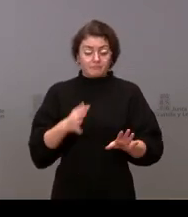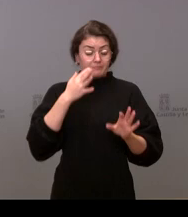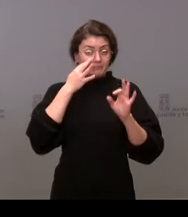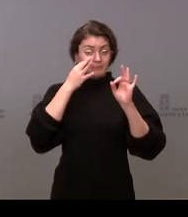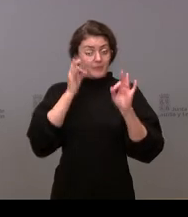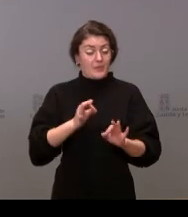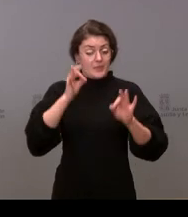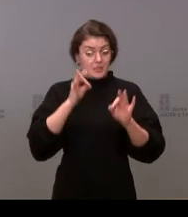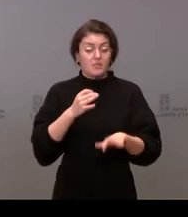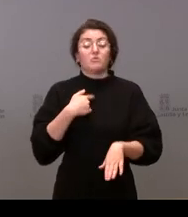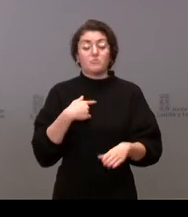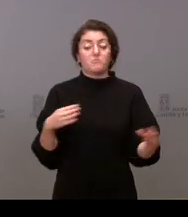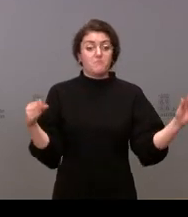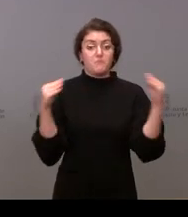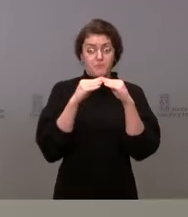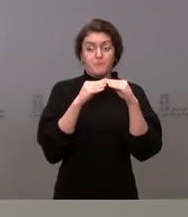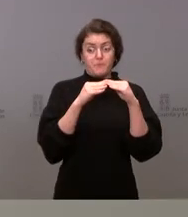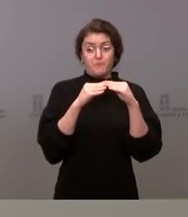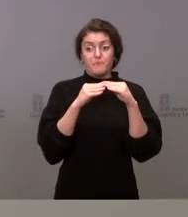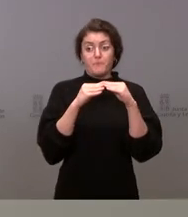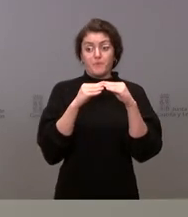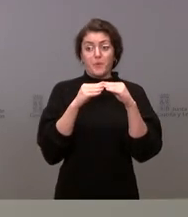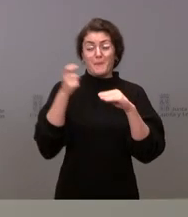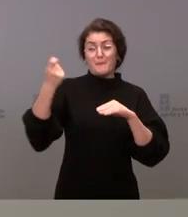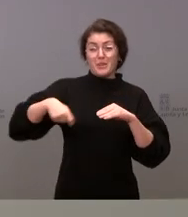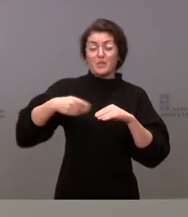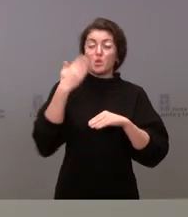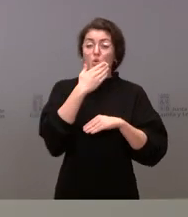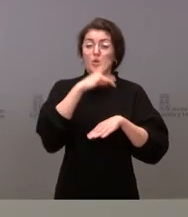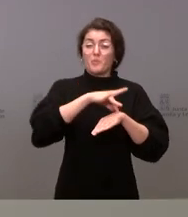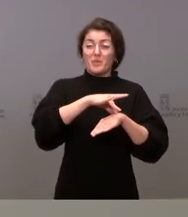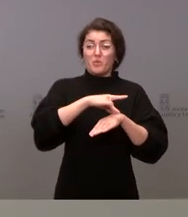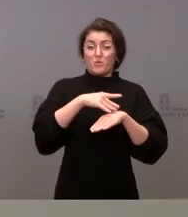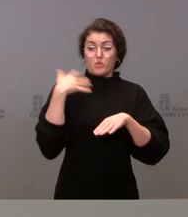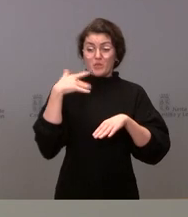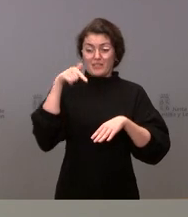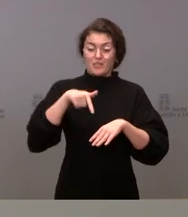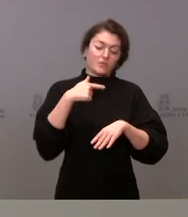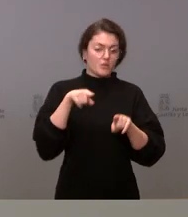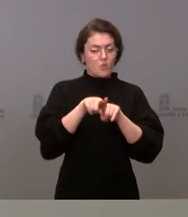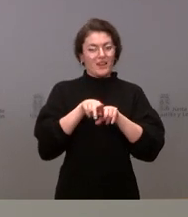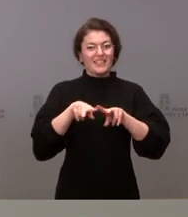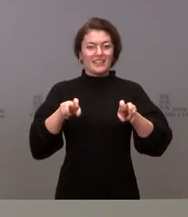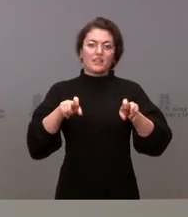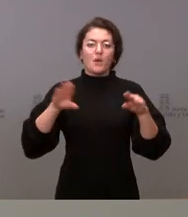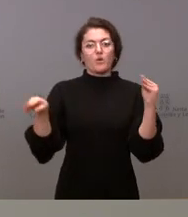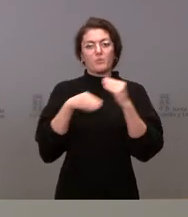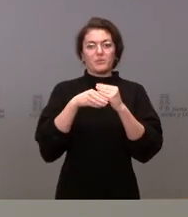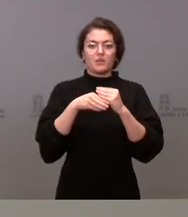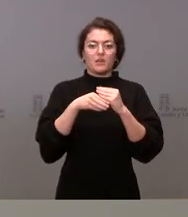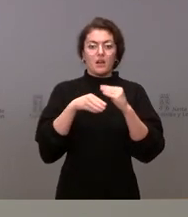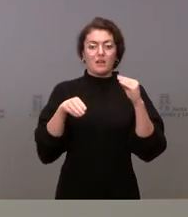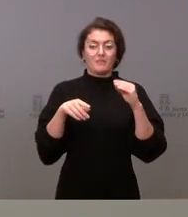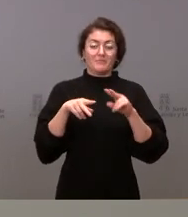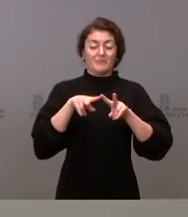con el presidente del colegio de médicos de Soria estas iniciativas son iniciativas complementarias no son las nucleares las nucleares son